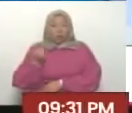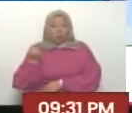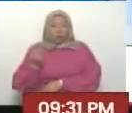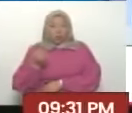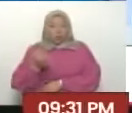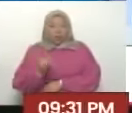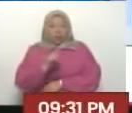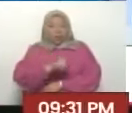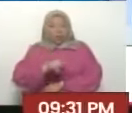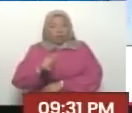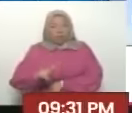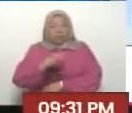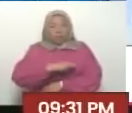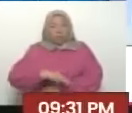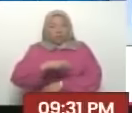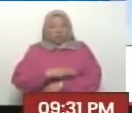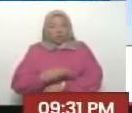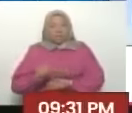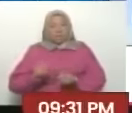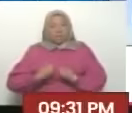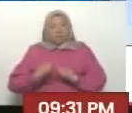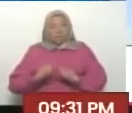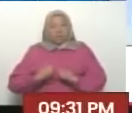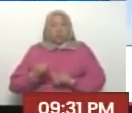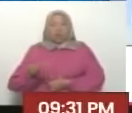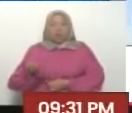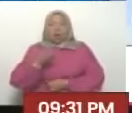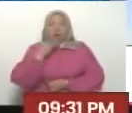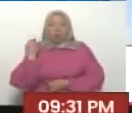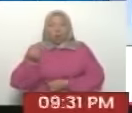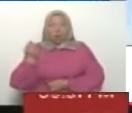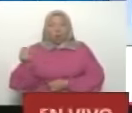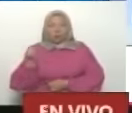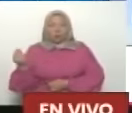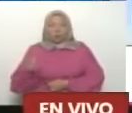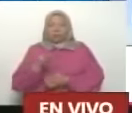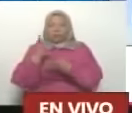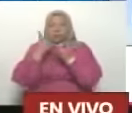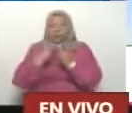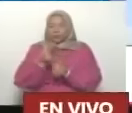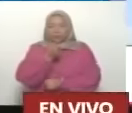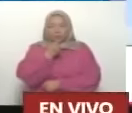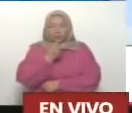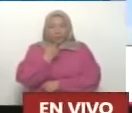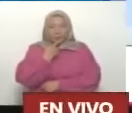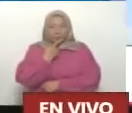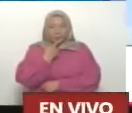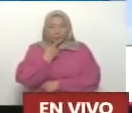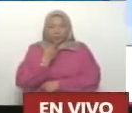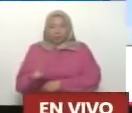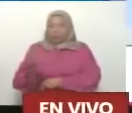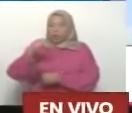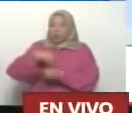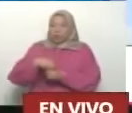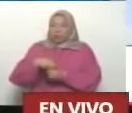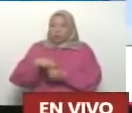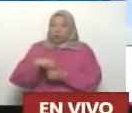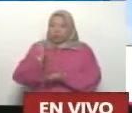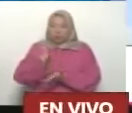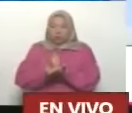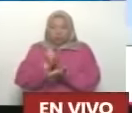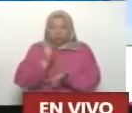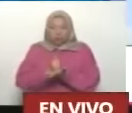Con la gran misión Venezuela joven. Los números son bonitos también. Ya se han incorporado, inscrito,